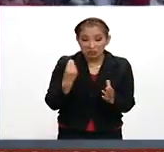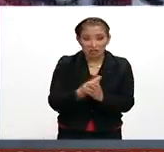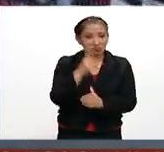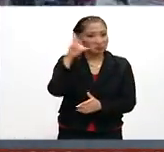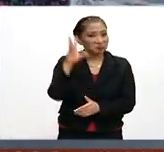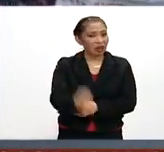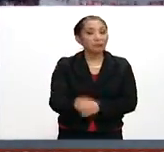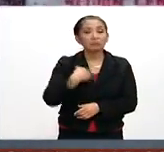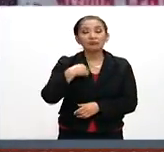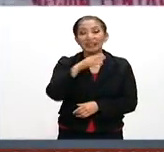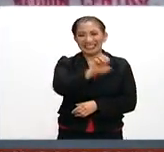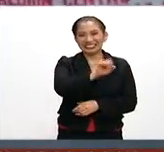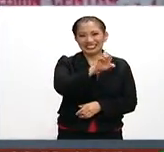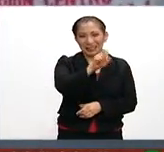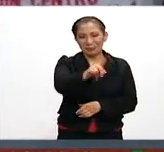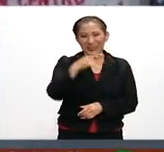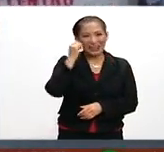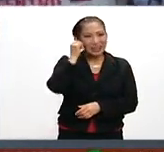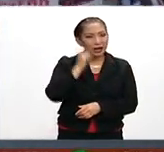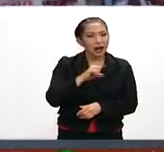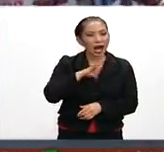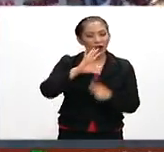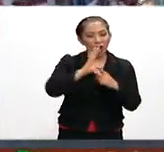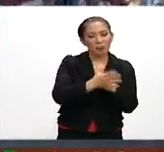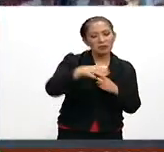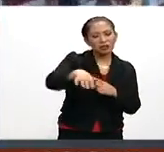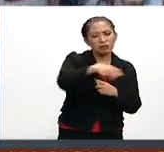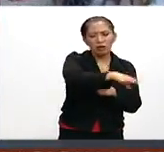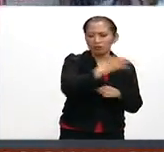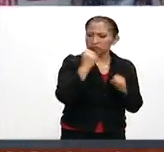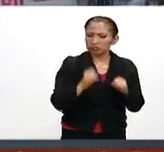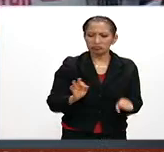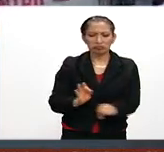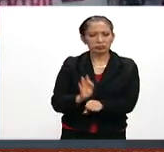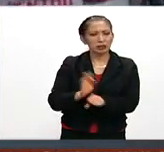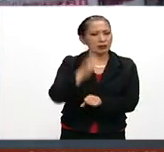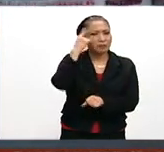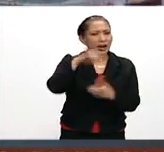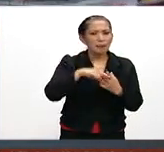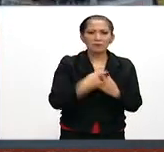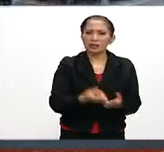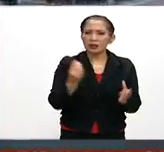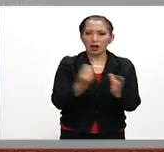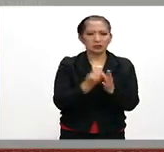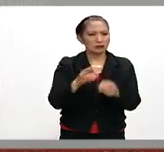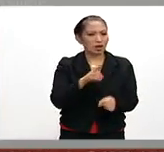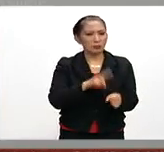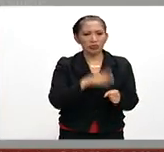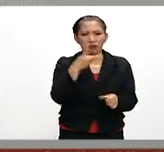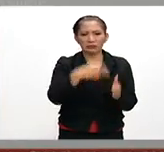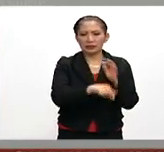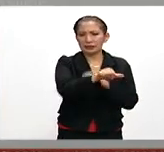pues la Secretaría de Educación en Guerrero dijo que hay condiciones y garantías para el inicio del nuevo ciclo escolar 2016-2017.